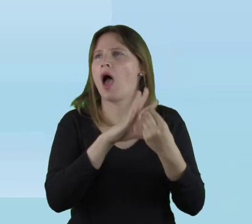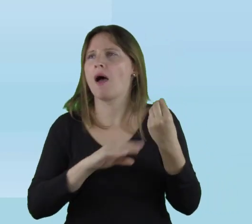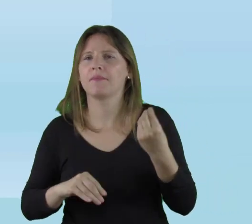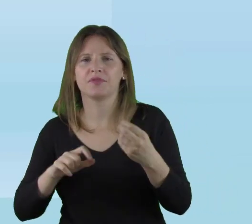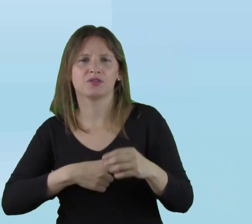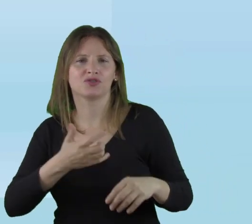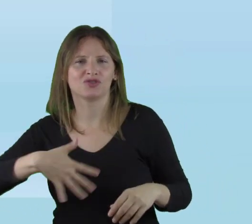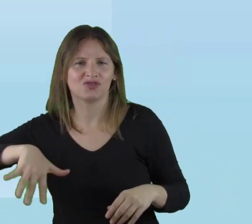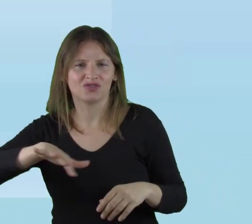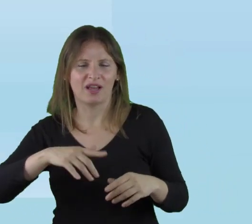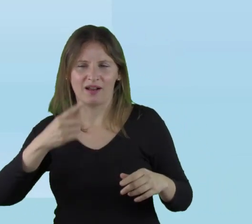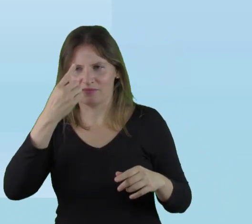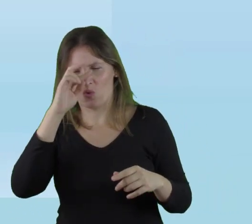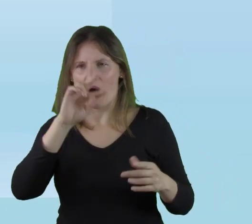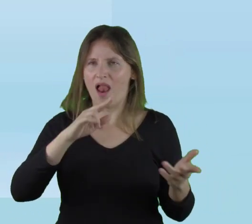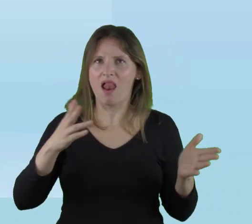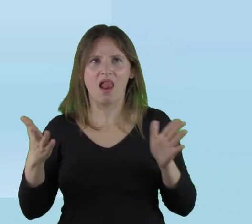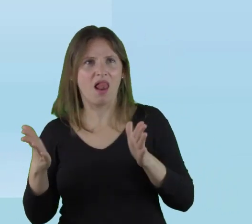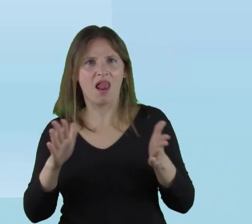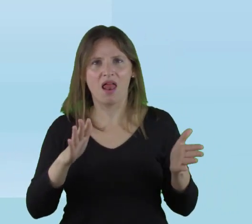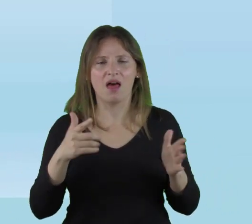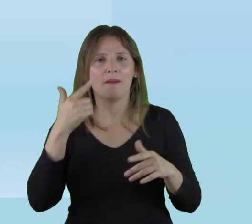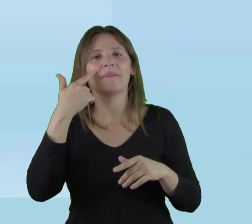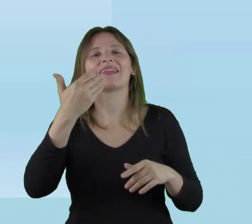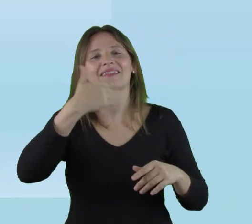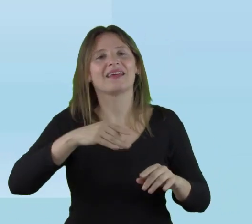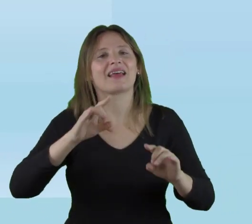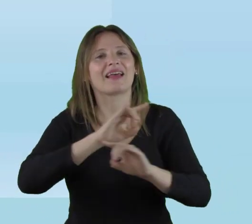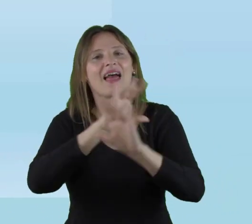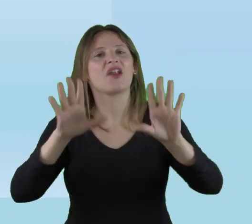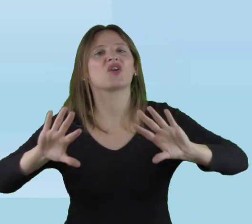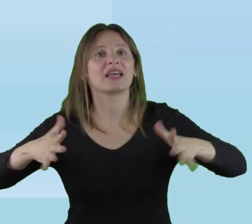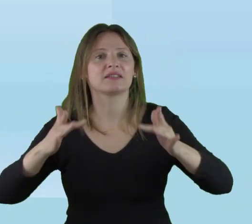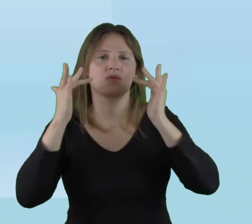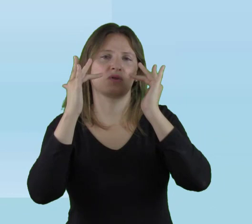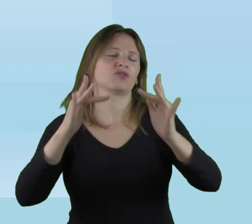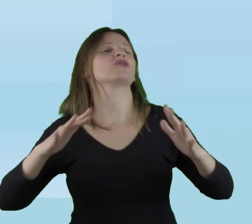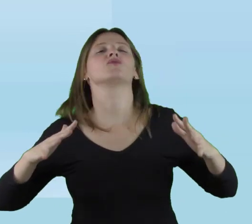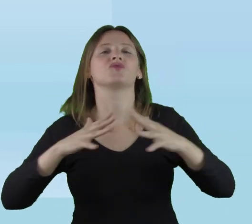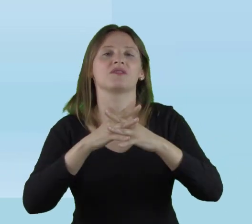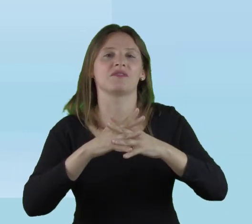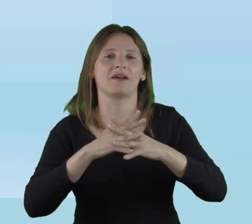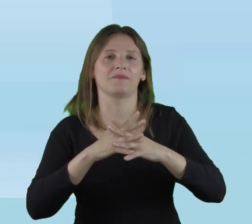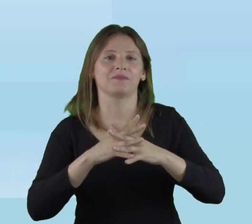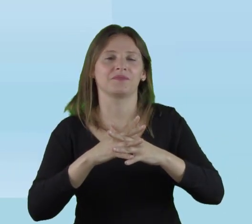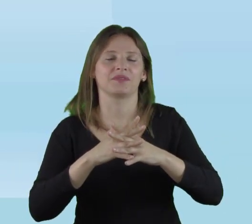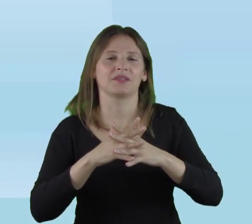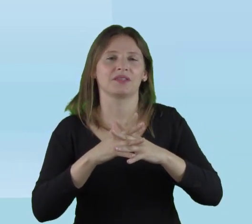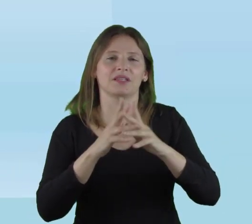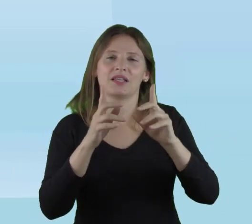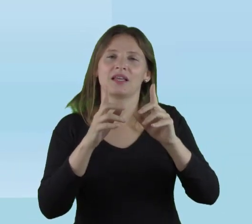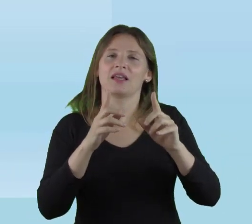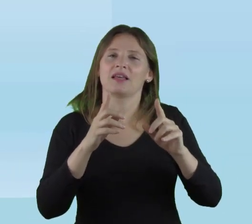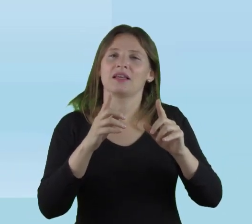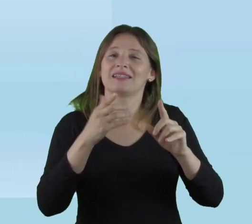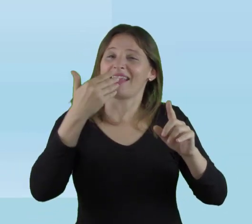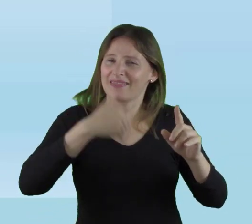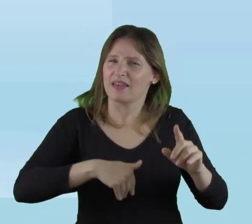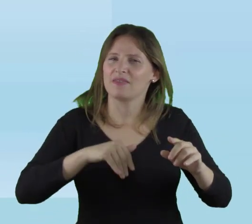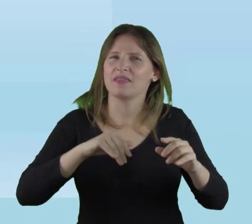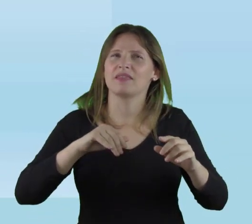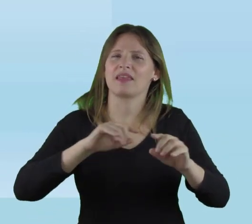vamos a replantear qué es la educación inclusiva. Y solamente así nosotros vamos a poder